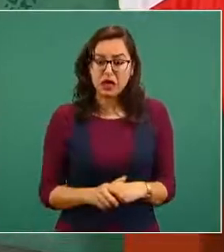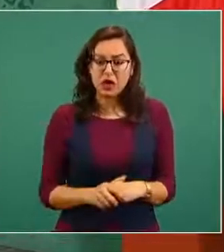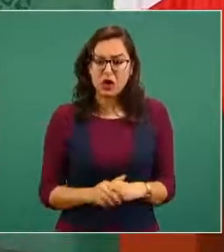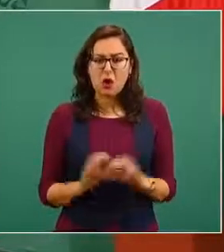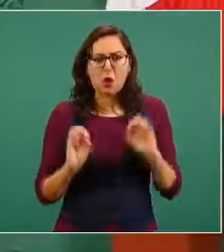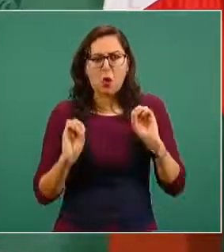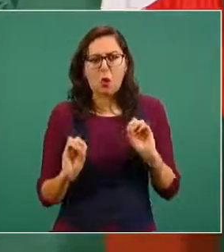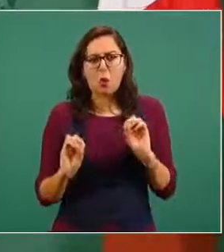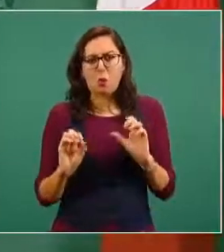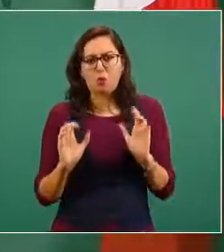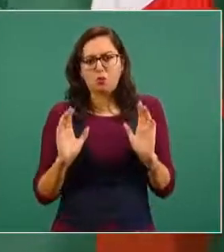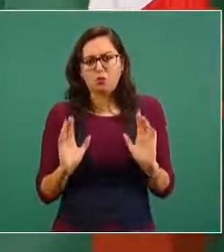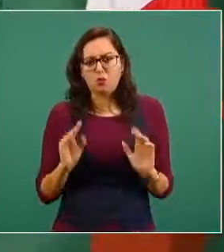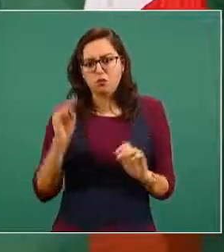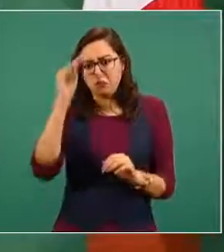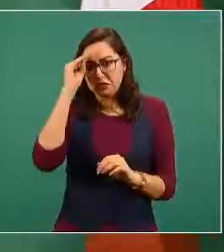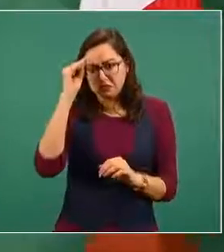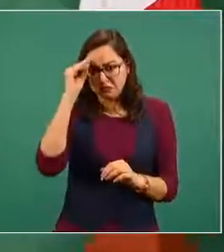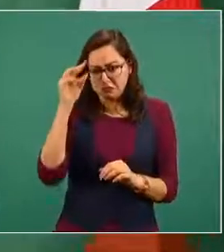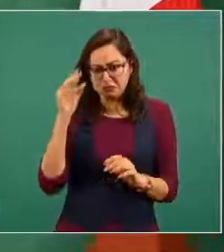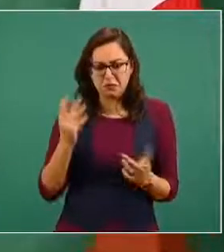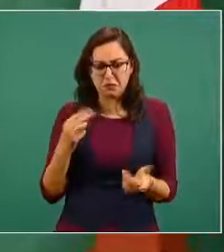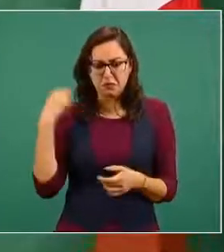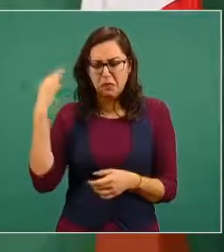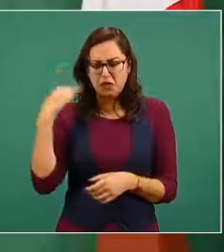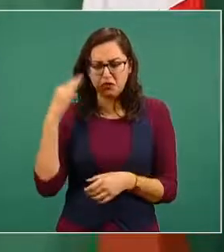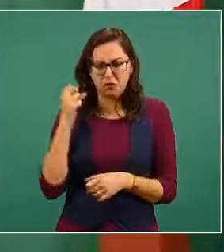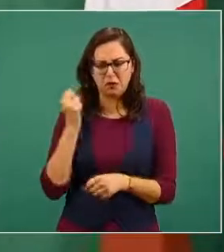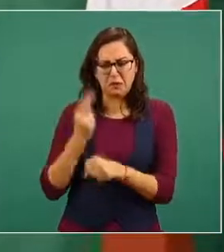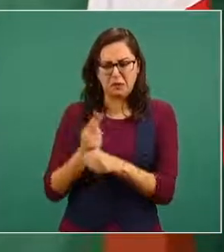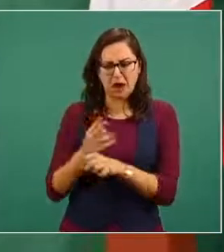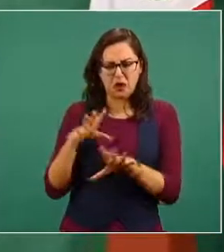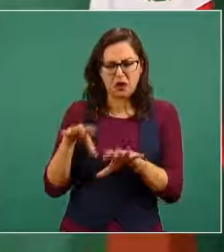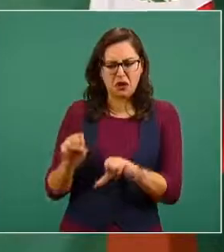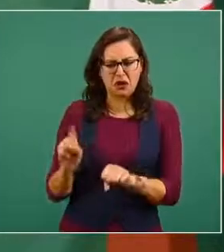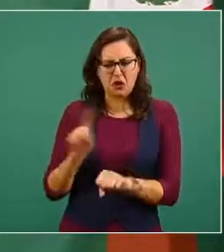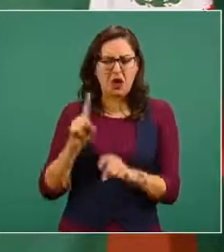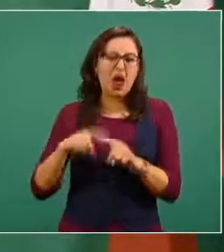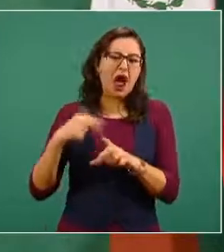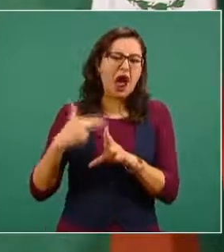consideraban de que era el tiempo. Todo esto hay que aclararlo.